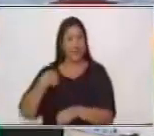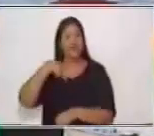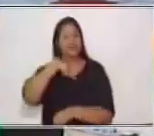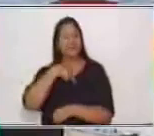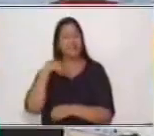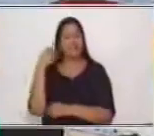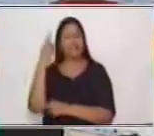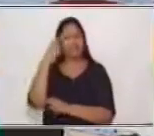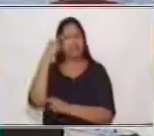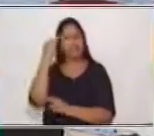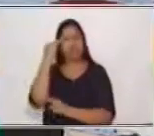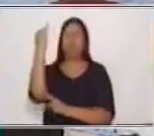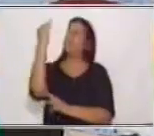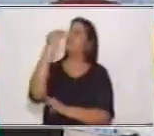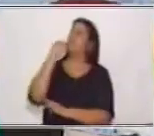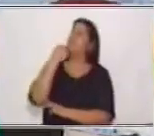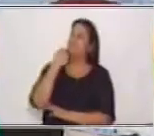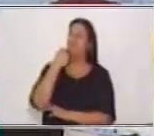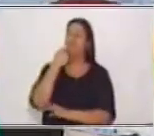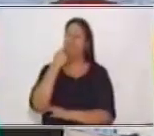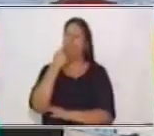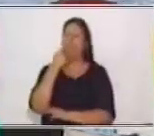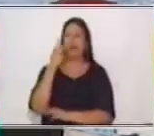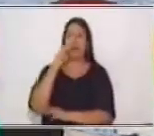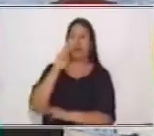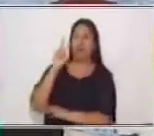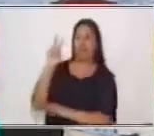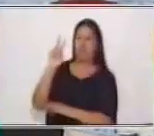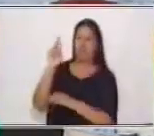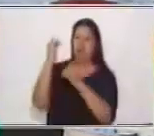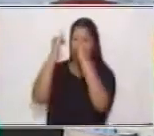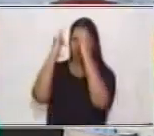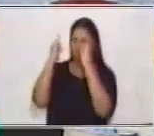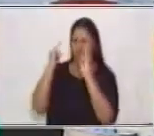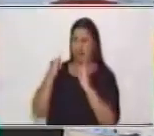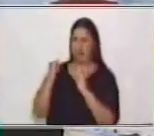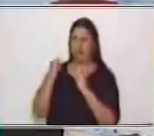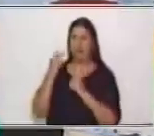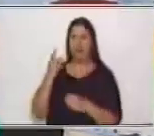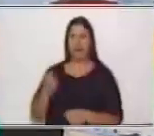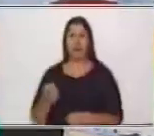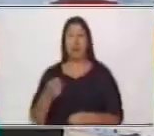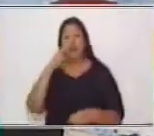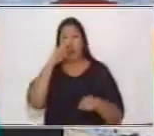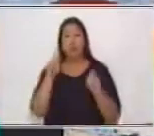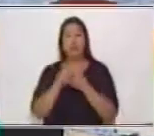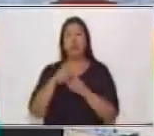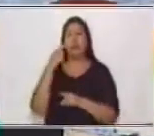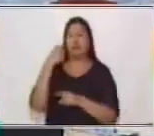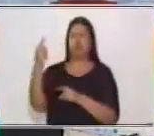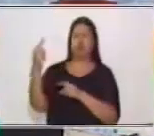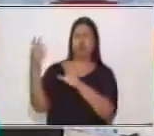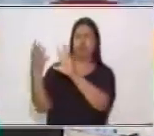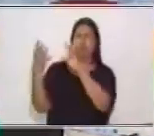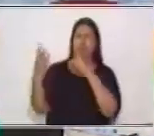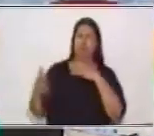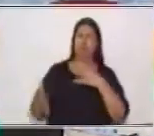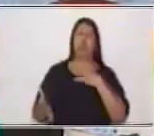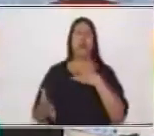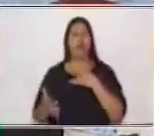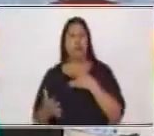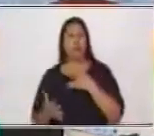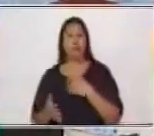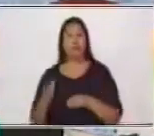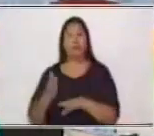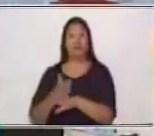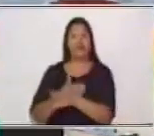imágenes y posteriormente expresando lo que estas imágenes nos hacen sentir. Antes de empezar, también te